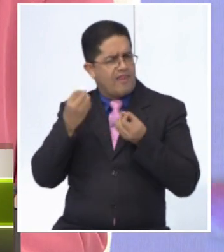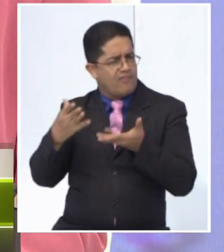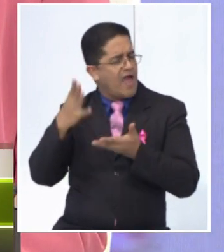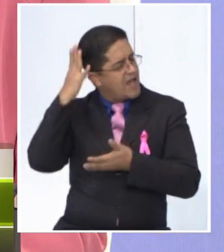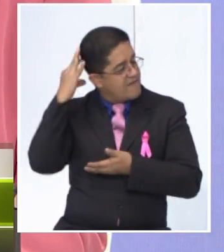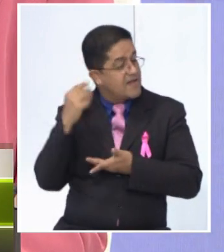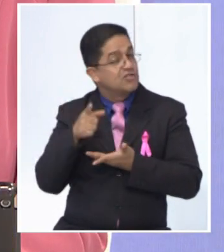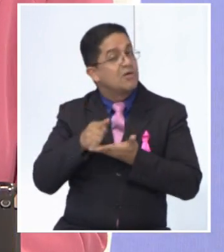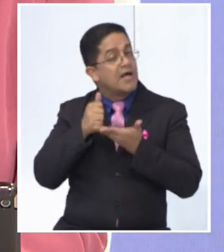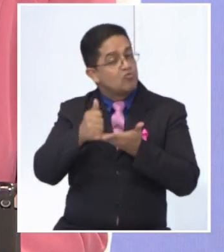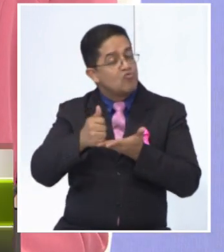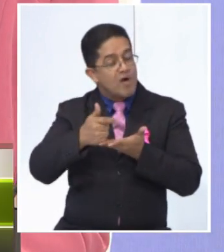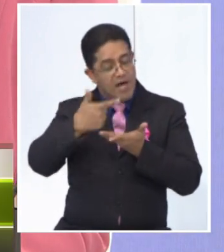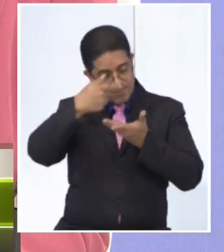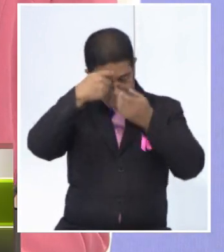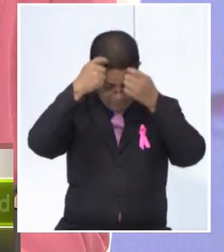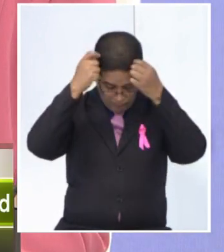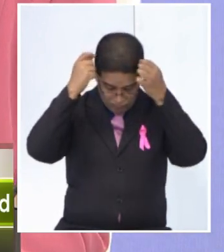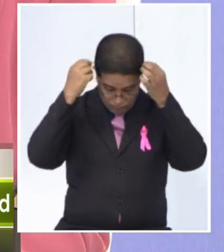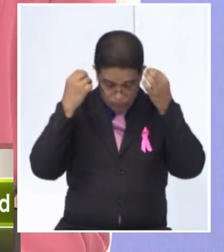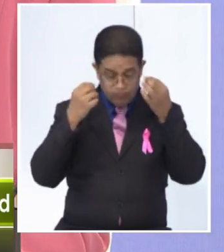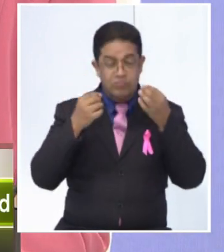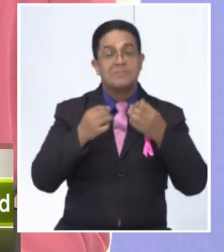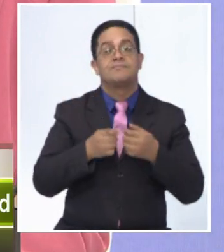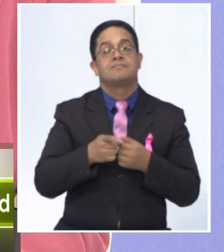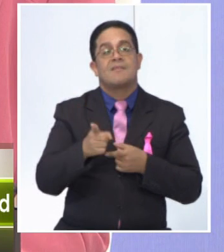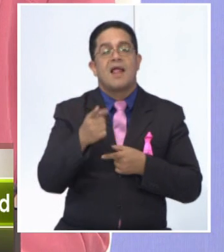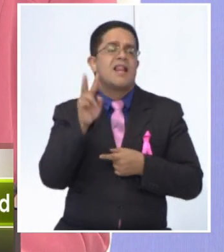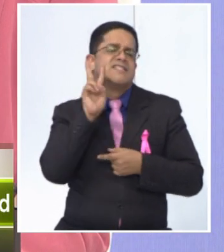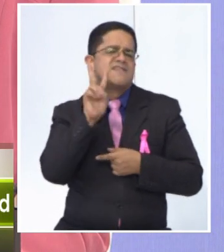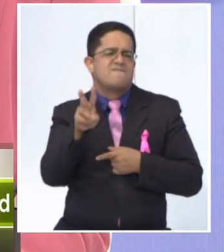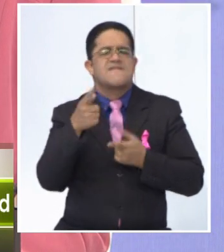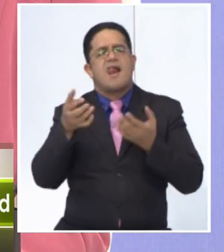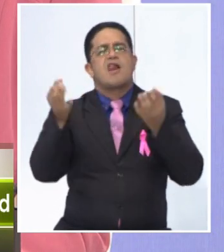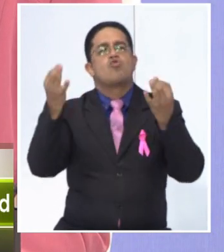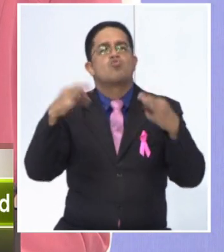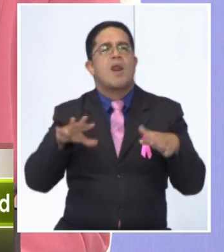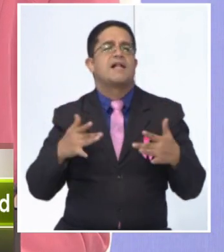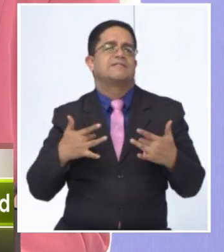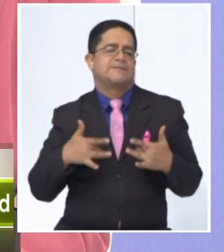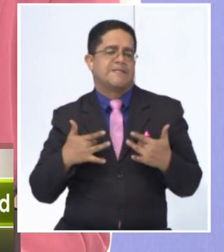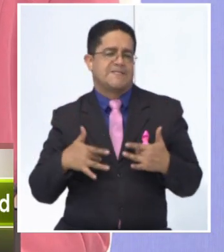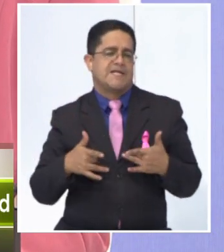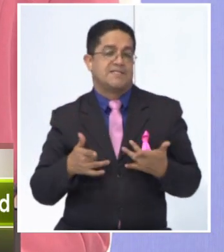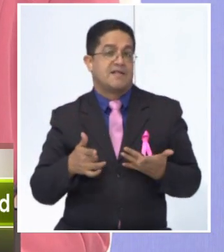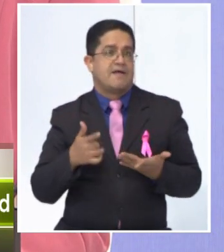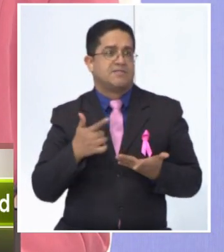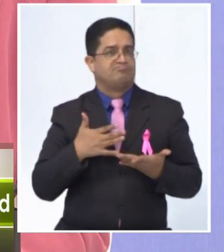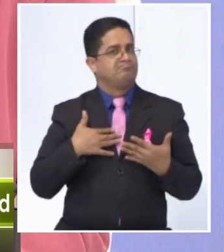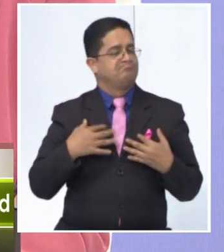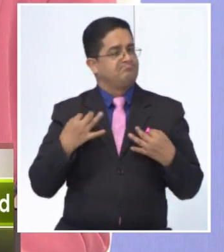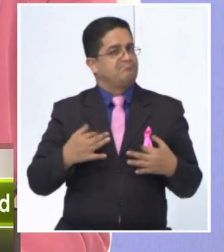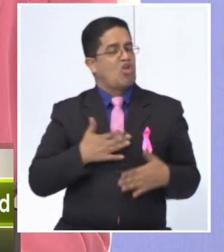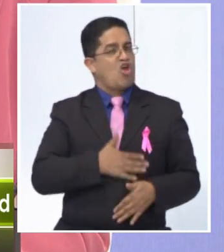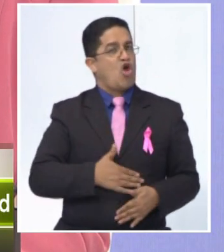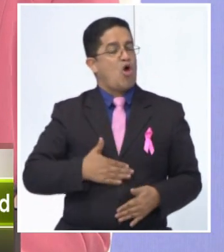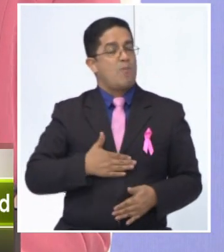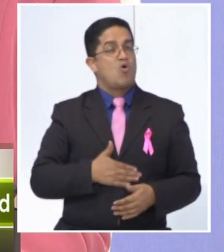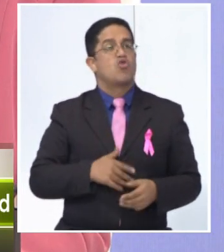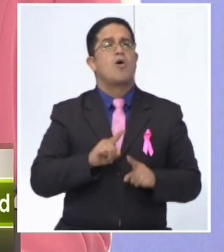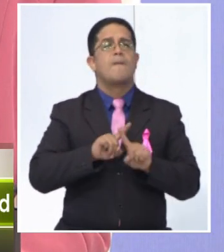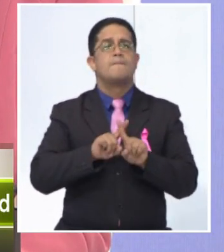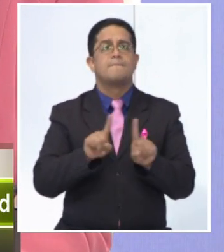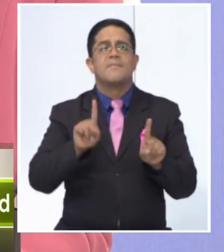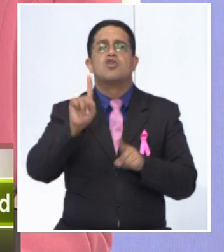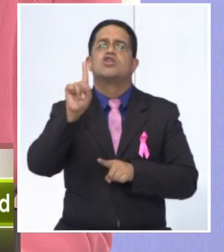pelucas, con cabello natural, que sea lo más suave posible, que se sienta lo más real posible para que se sienta más cómodo, pero de igual manera,